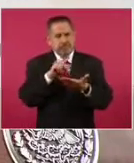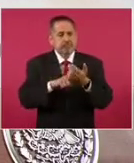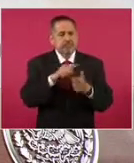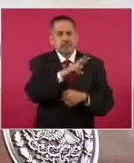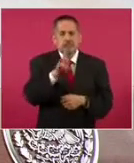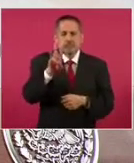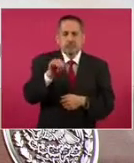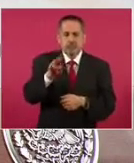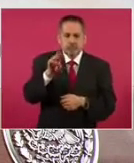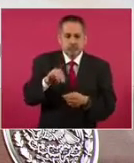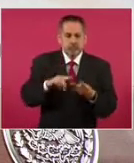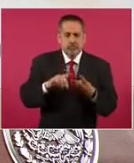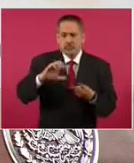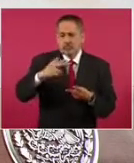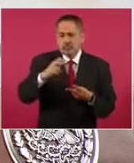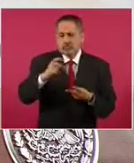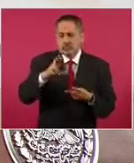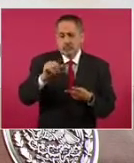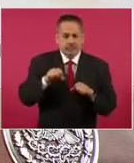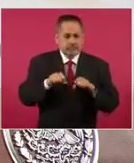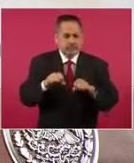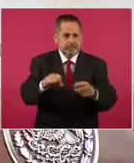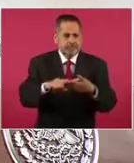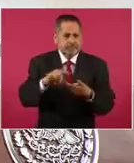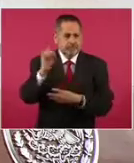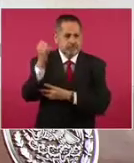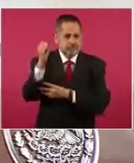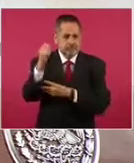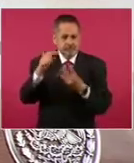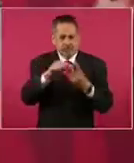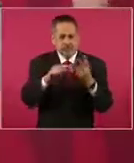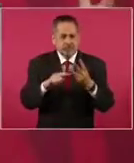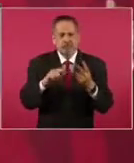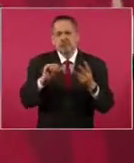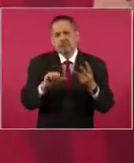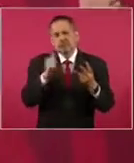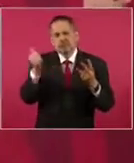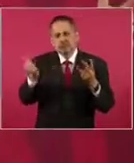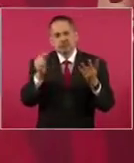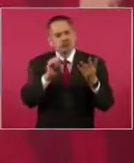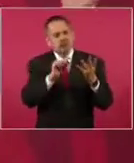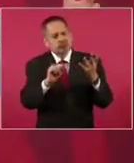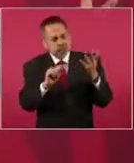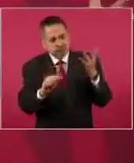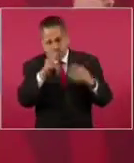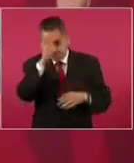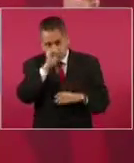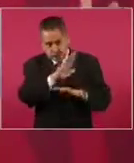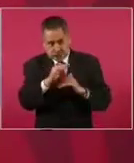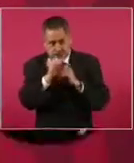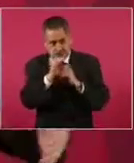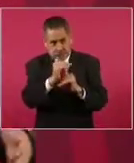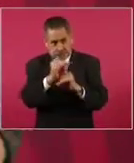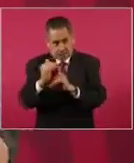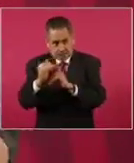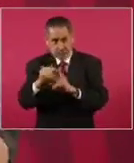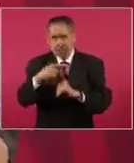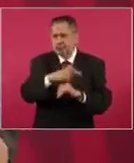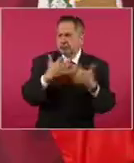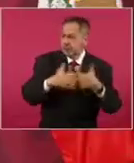con Chedraue, con Soriana y con otros distribuidores y productores. Entonces,